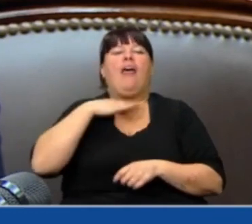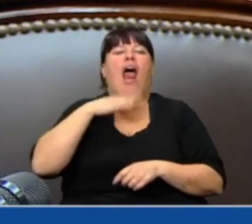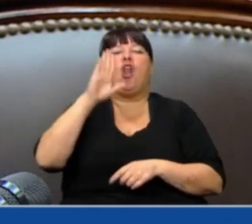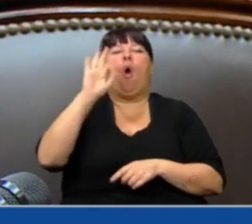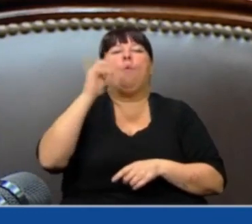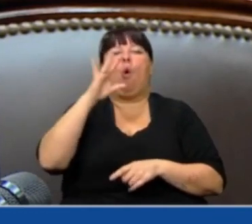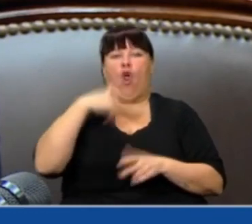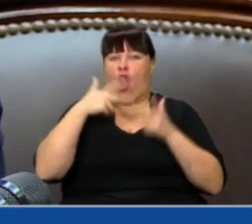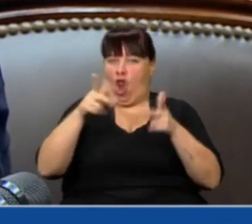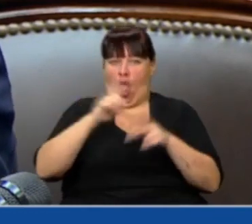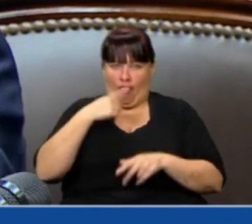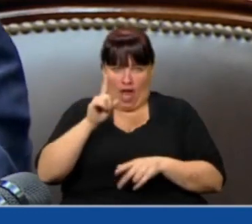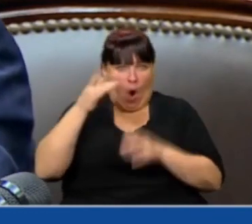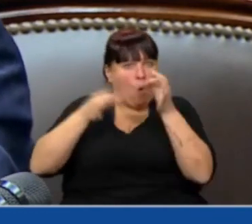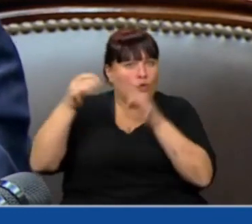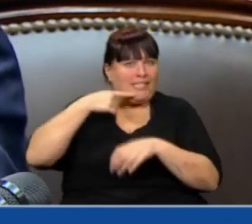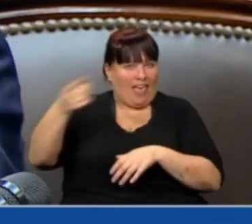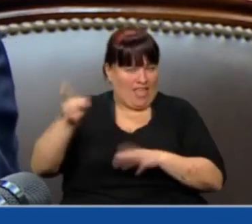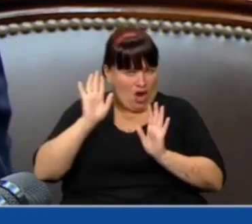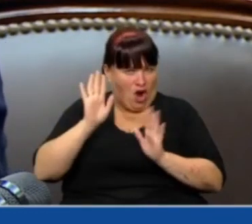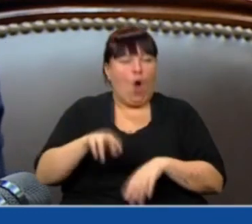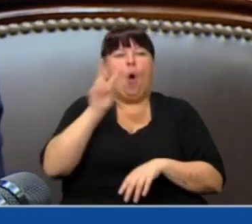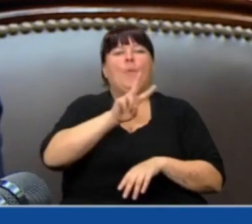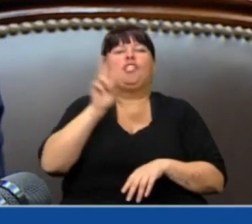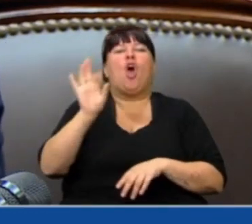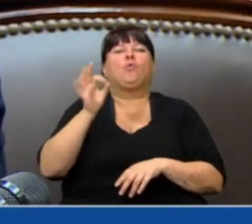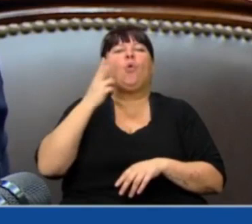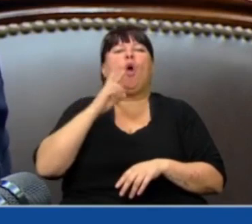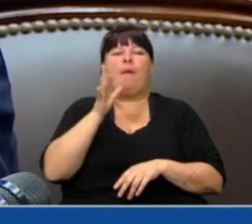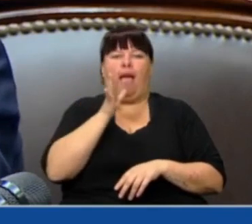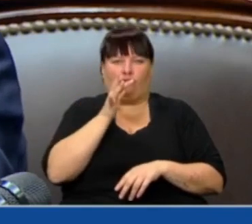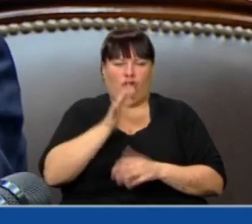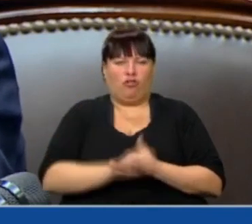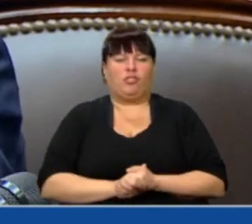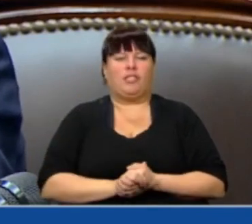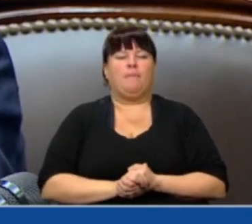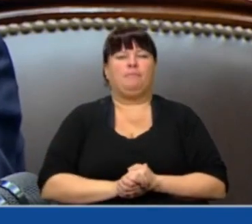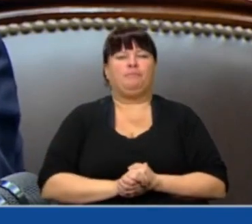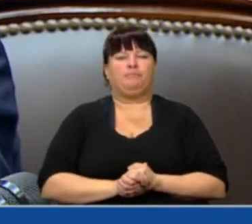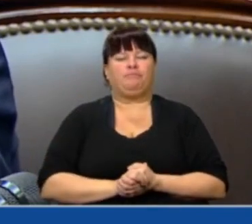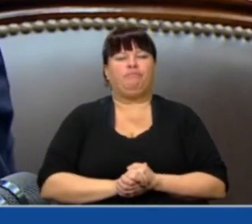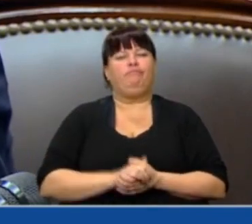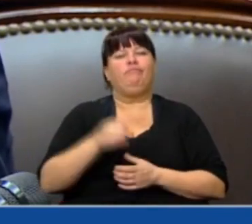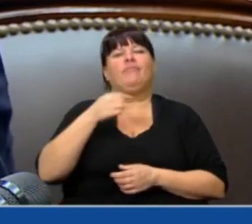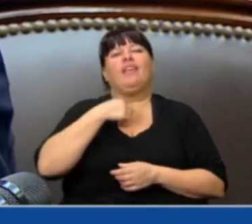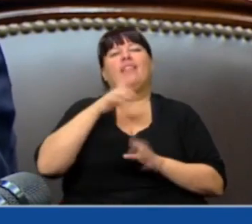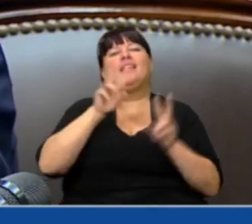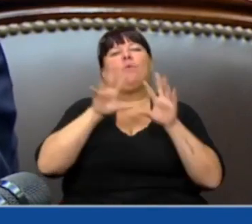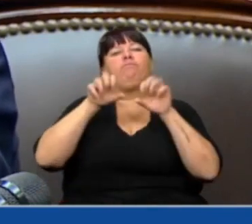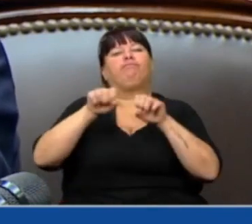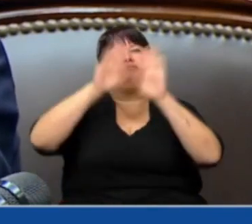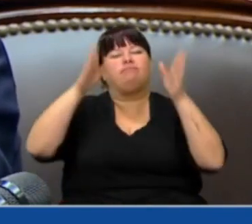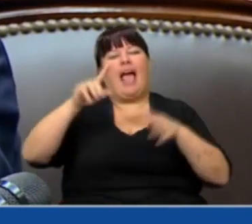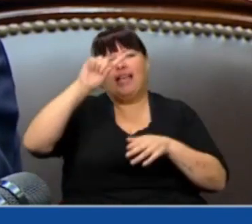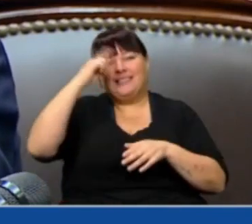Udú, no lo digo yo, lo dice la justicia, el 22 de octubre de 2014. Se trató de la estatización